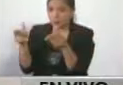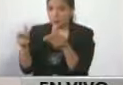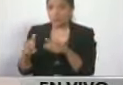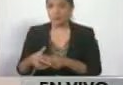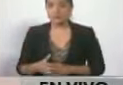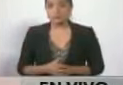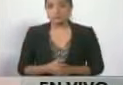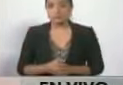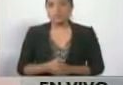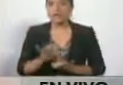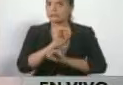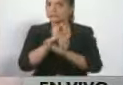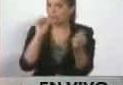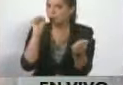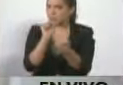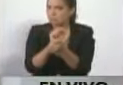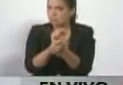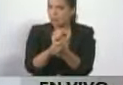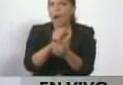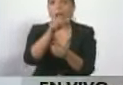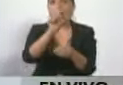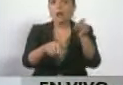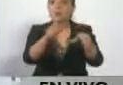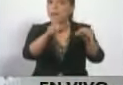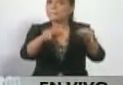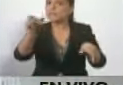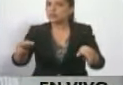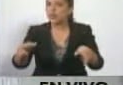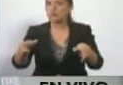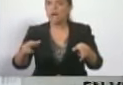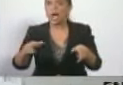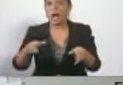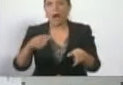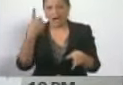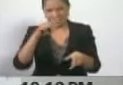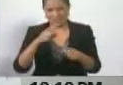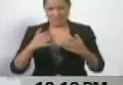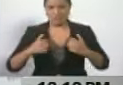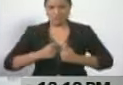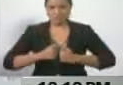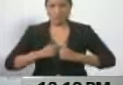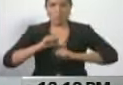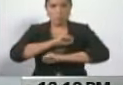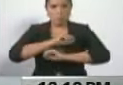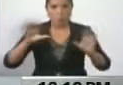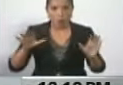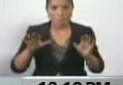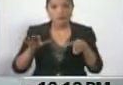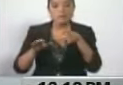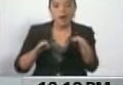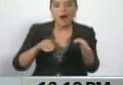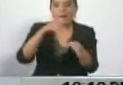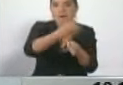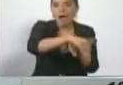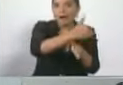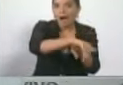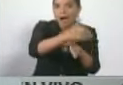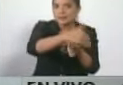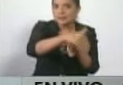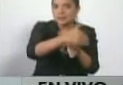Hemos capturado a gente con bombas, bombas, hermanos, bombas que iban a poner en las calles, bombas.